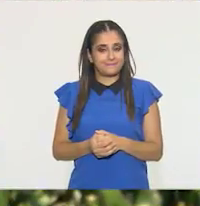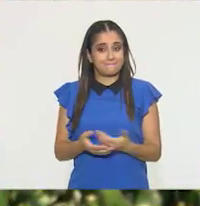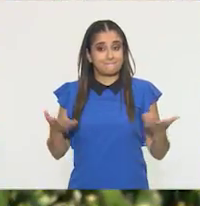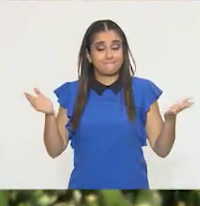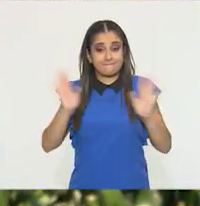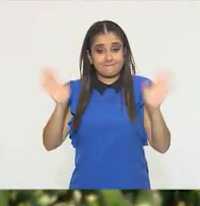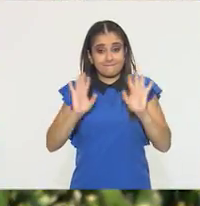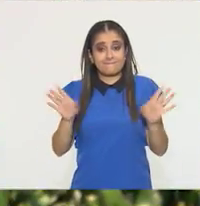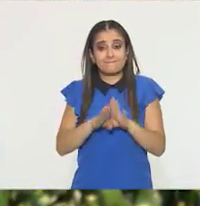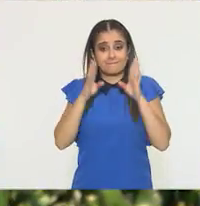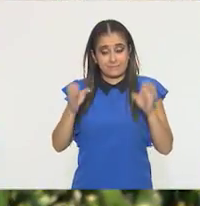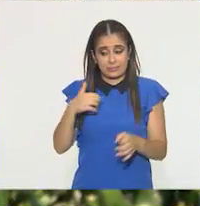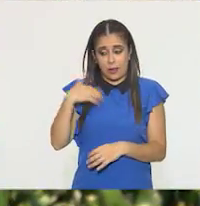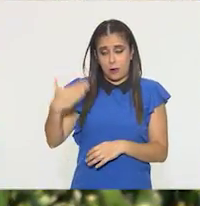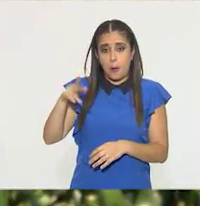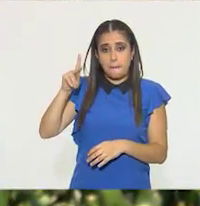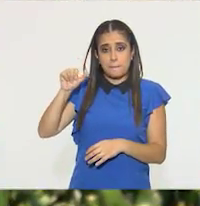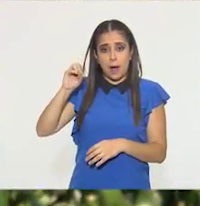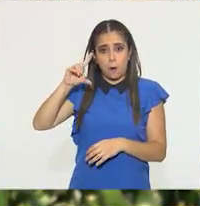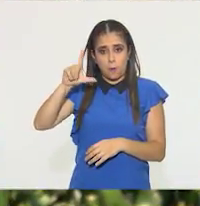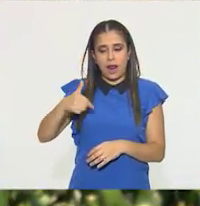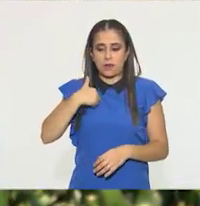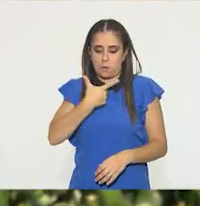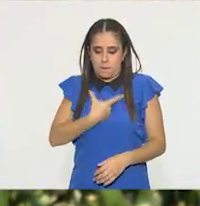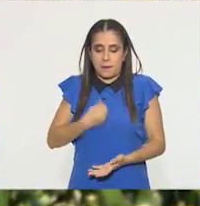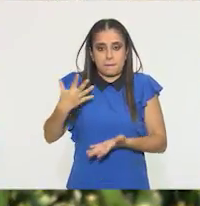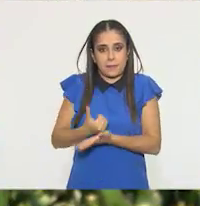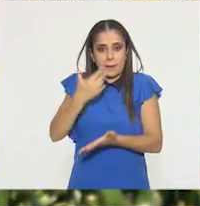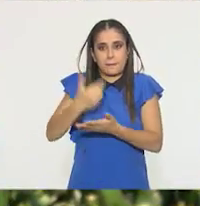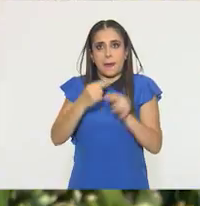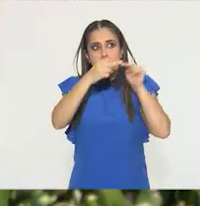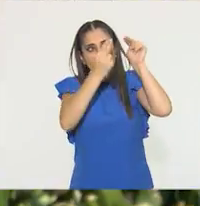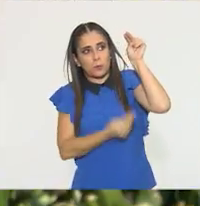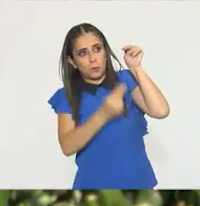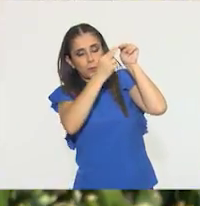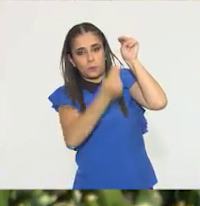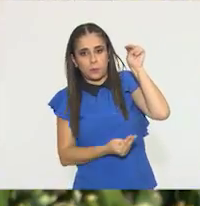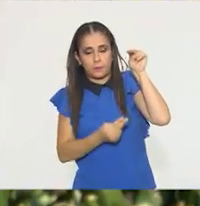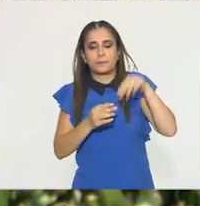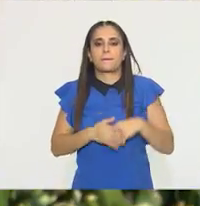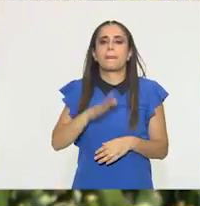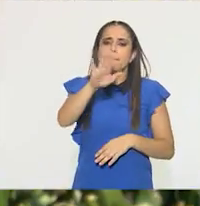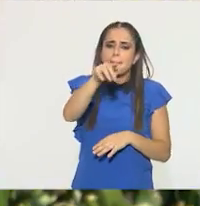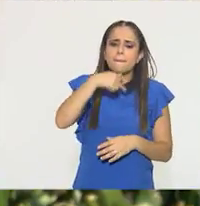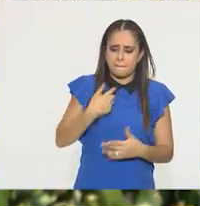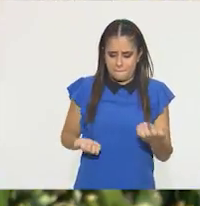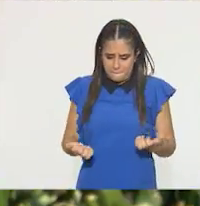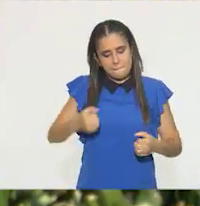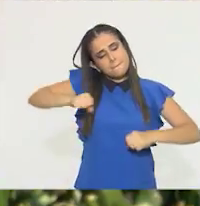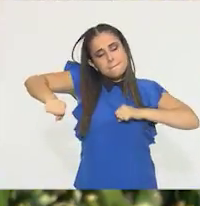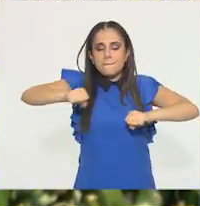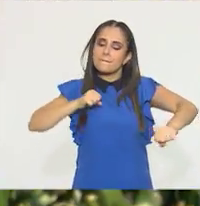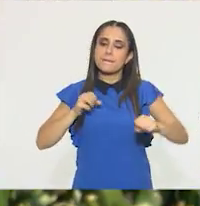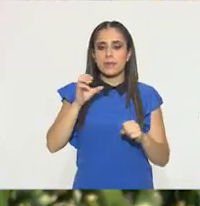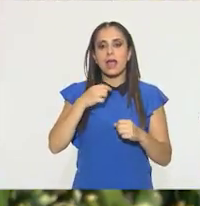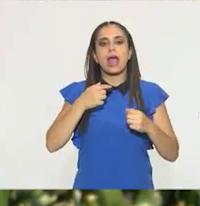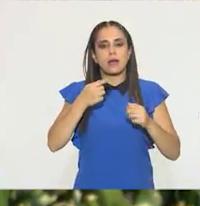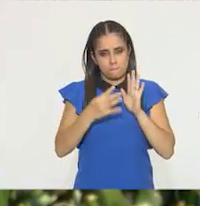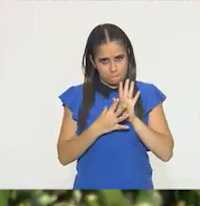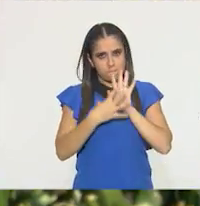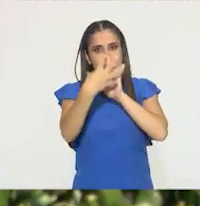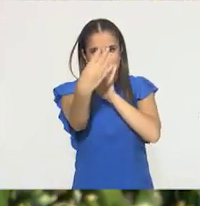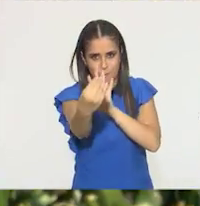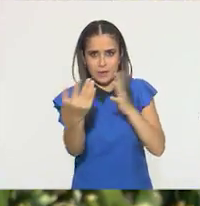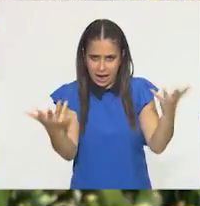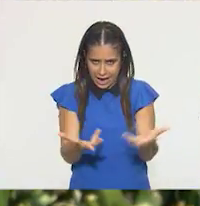Hola, ¿qué tal? Soy Paola Espinosa, doble medallista olímpica en clavados. Y quiero que hagan esta pequeña rutina de estiramientos conmigo. Vamos a